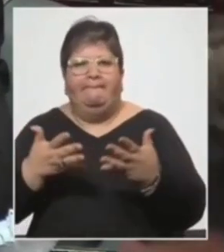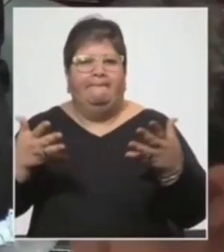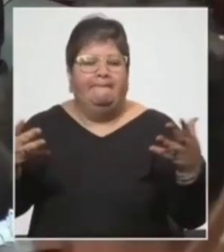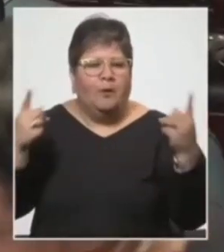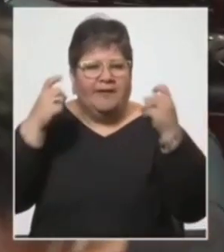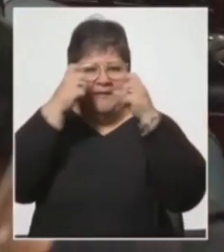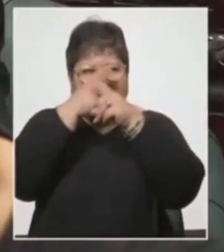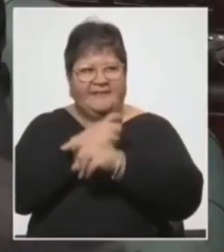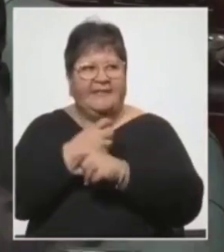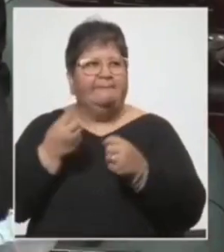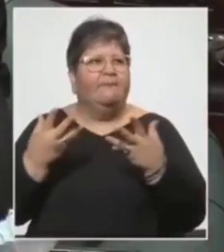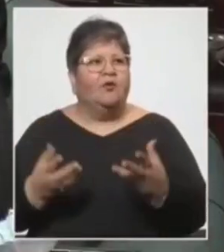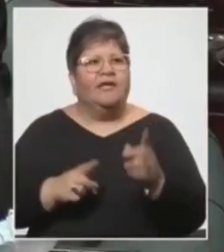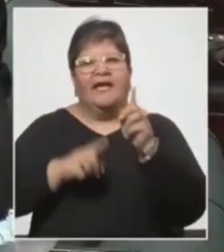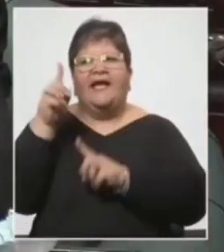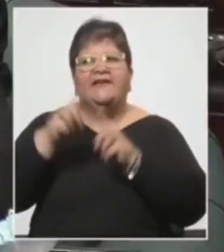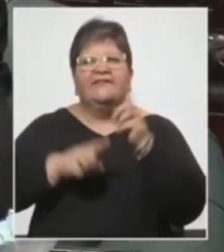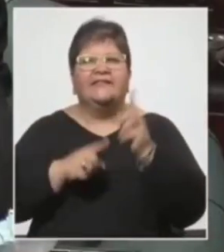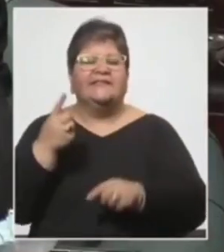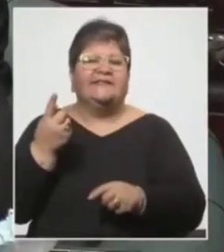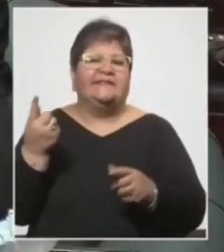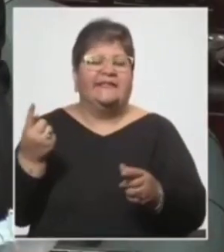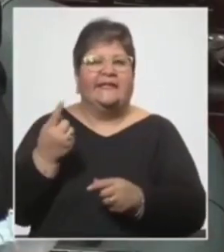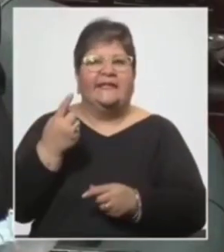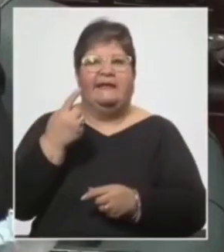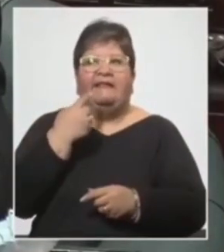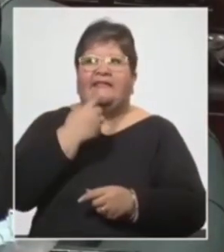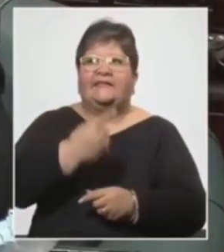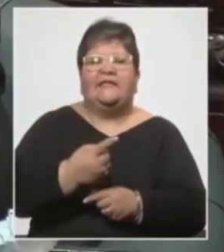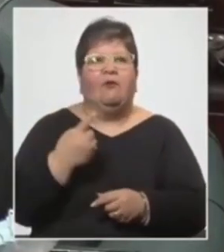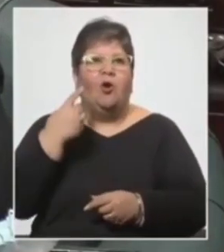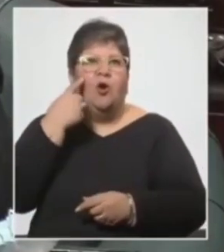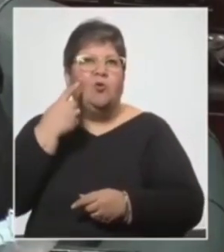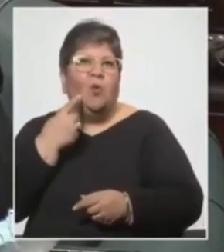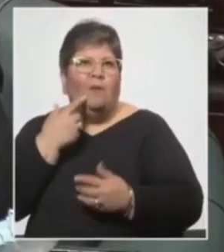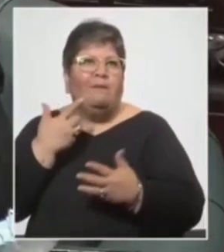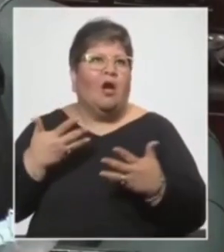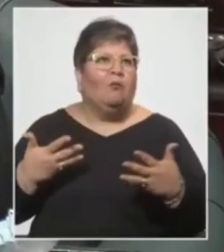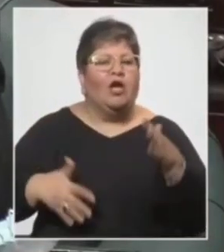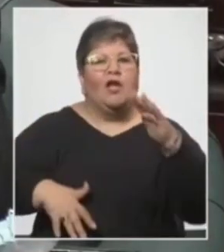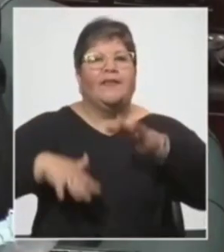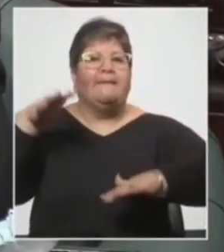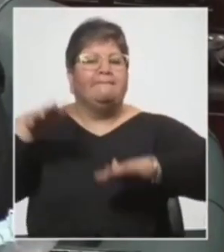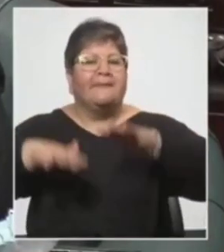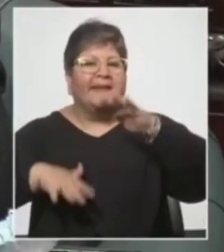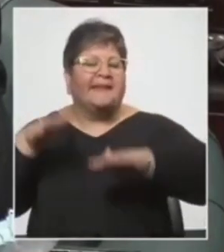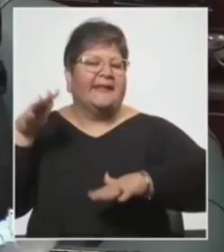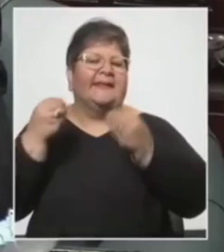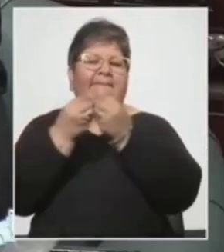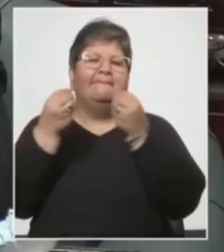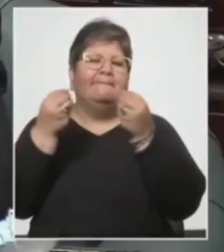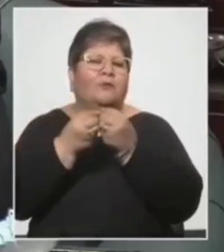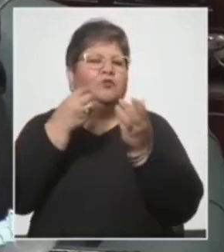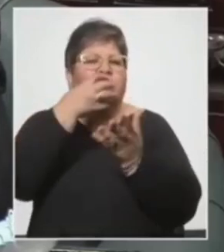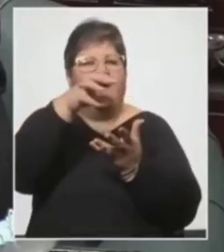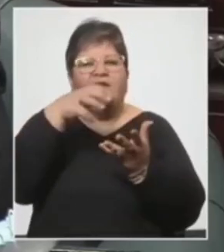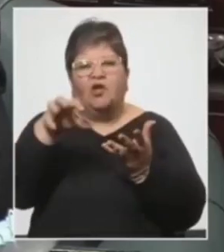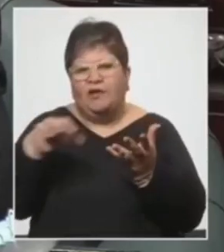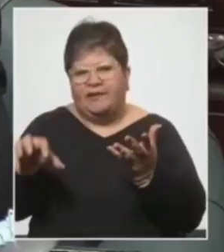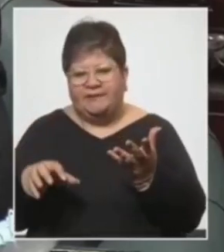grande puede no tener riesgos sanitarios, otras veces un número chico sí puede tenerlos, depende de muchos otros factores.